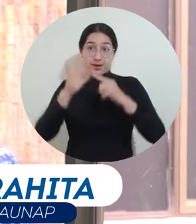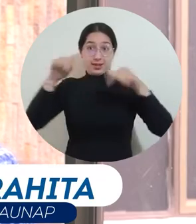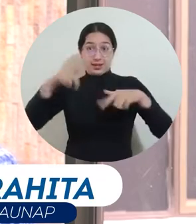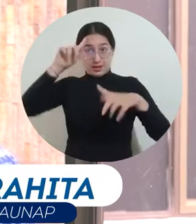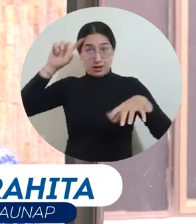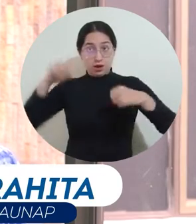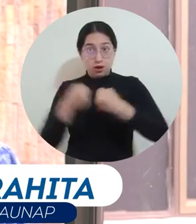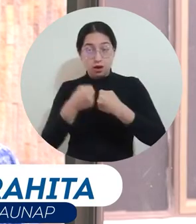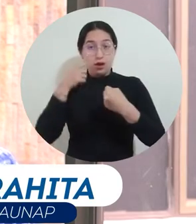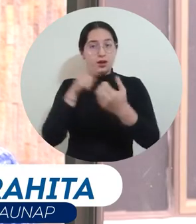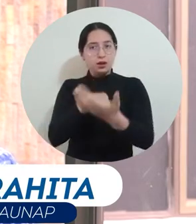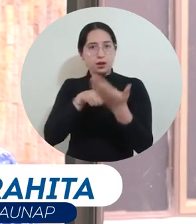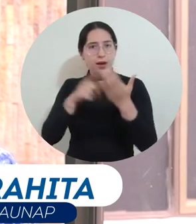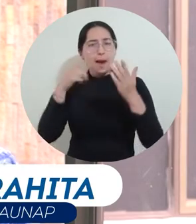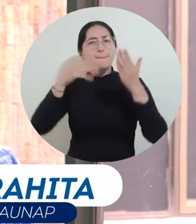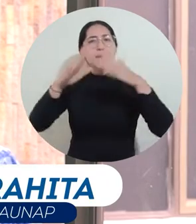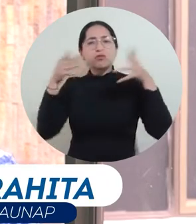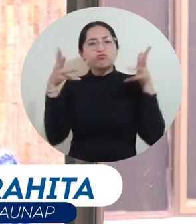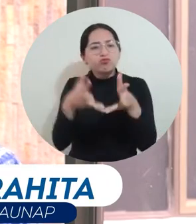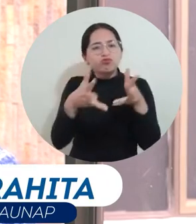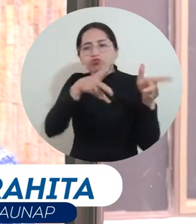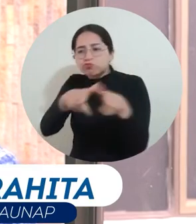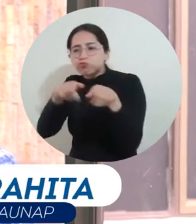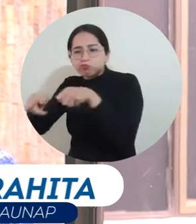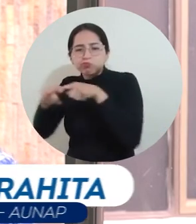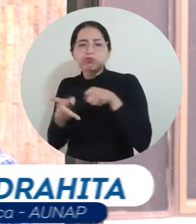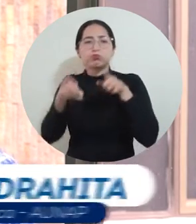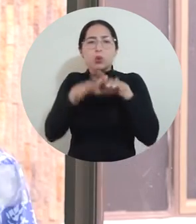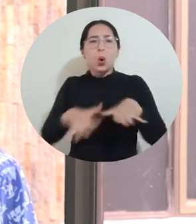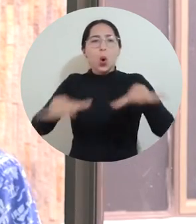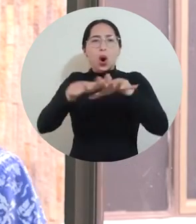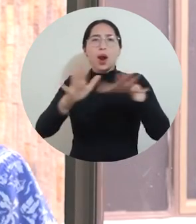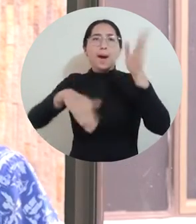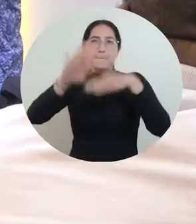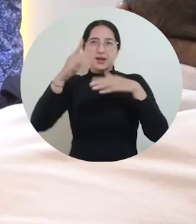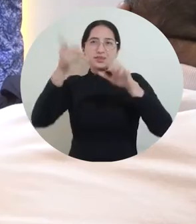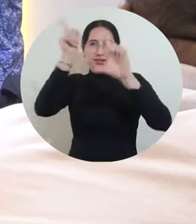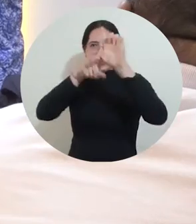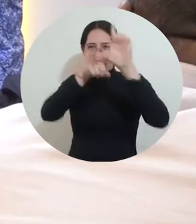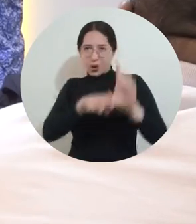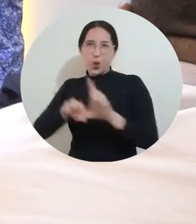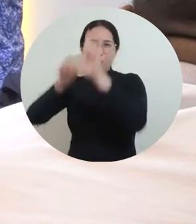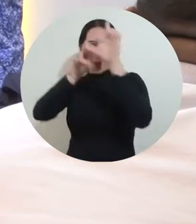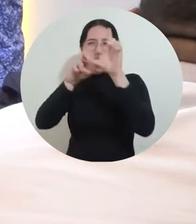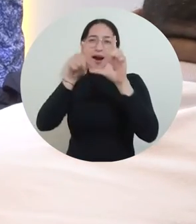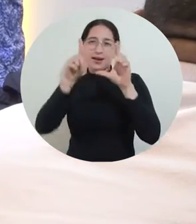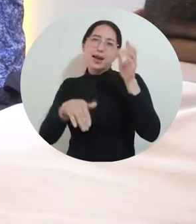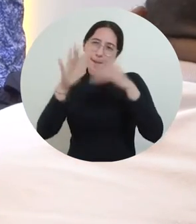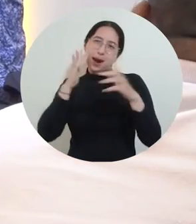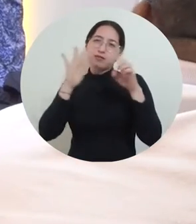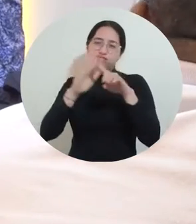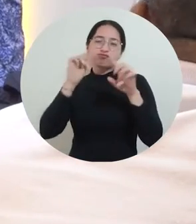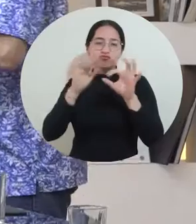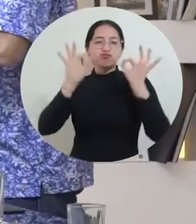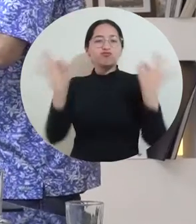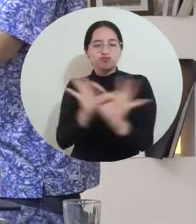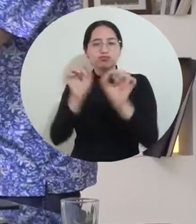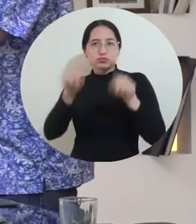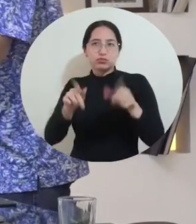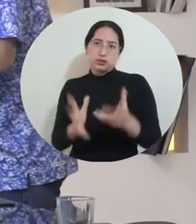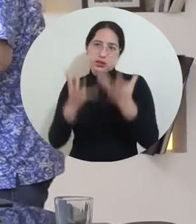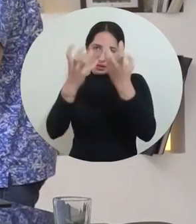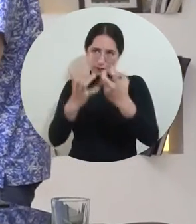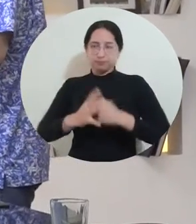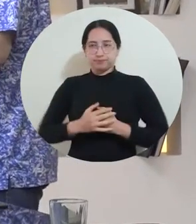trabajar específicamente en nuevas zonas, especialmente hemos pensado en la Alta Guajira. Desde hace 12 años, la Alma Mater avanza en este